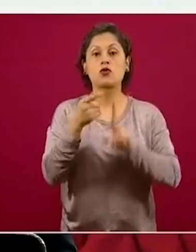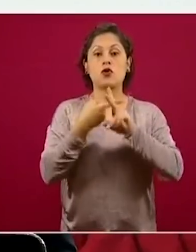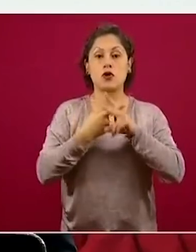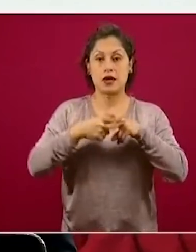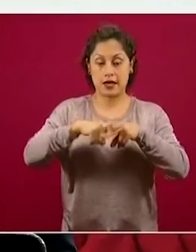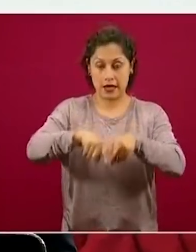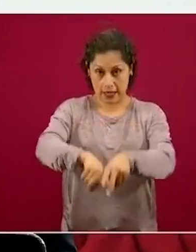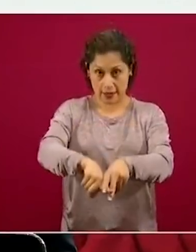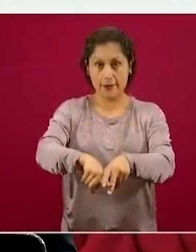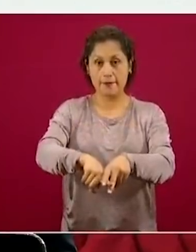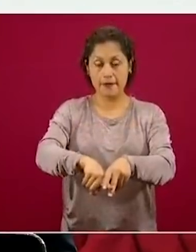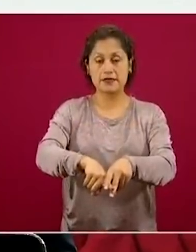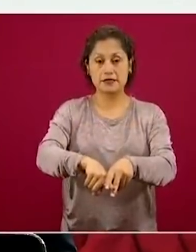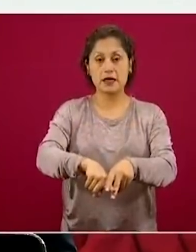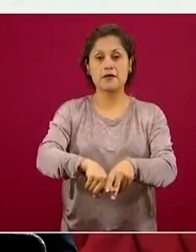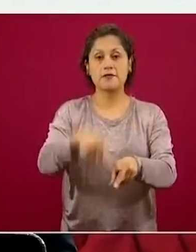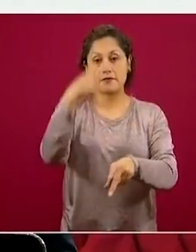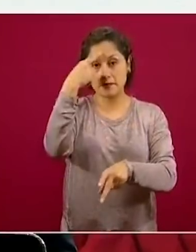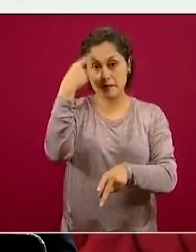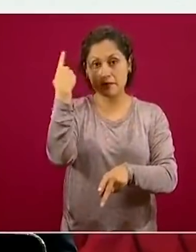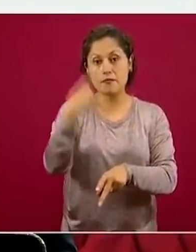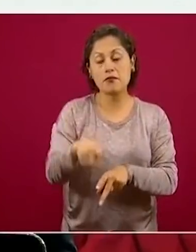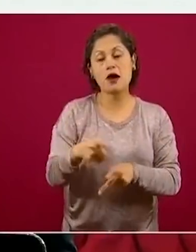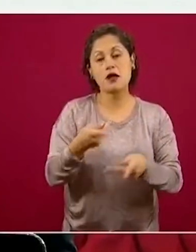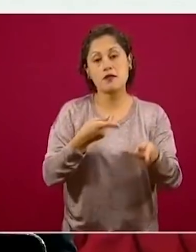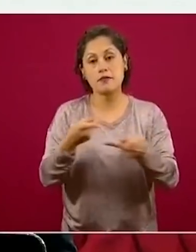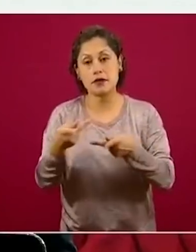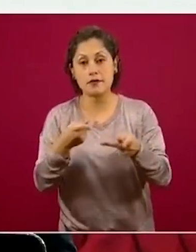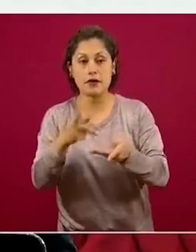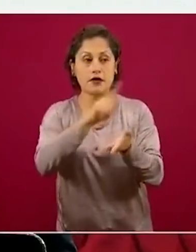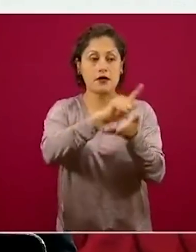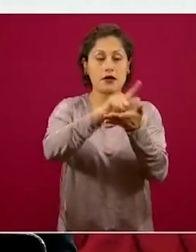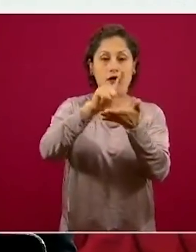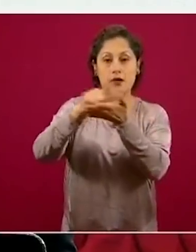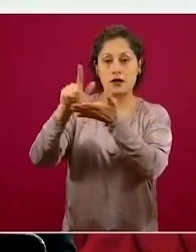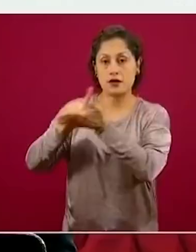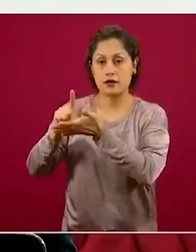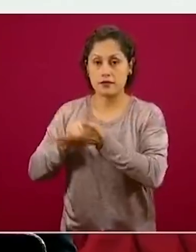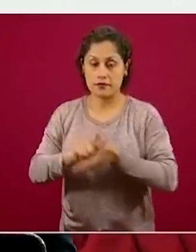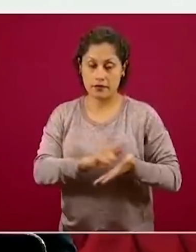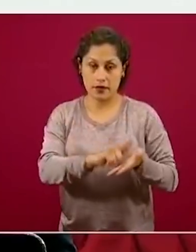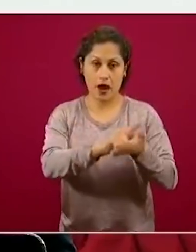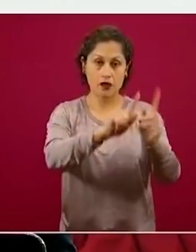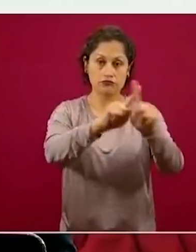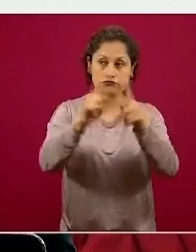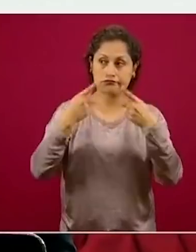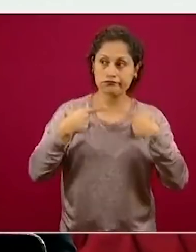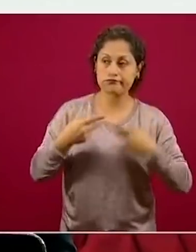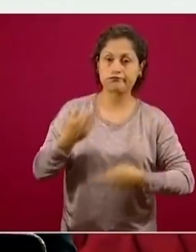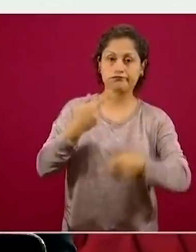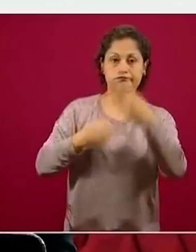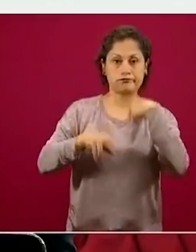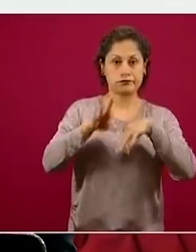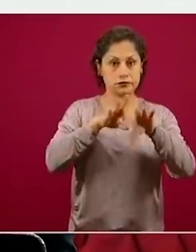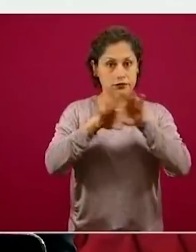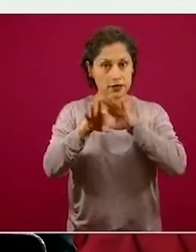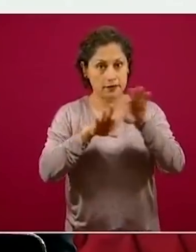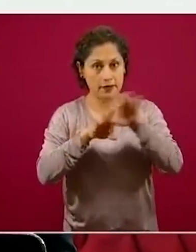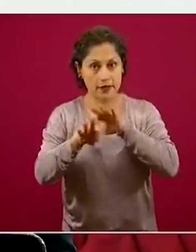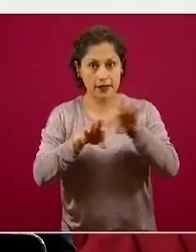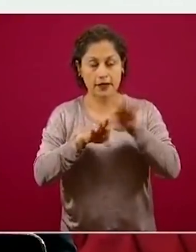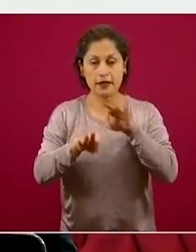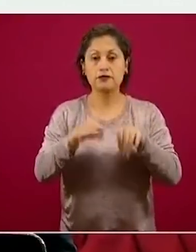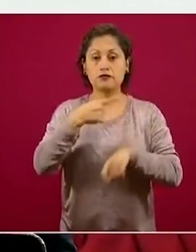este espacio de preparación, de ensayo, de sanitización que estaremos llevando a cabo con el personal de las